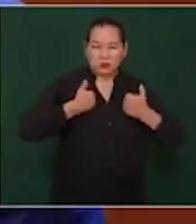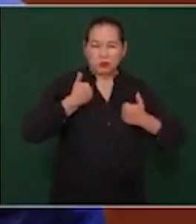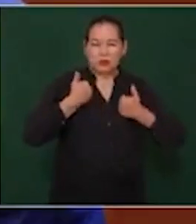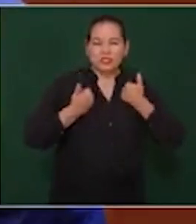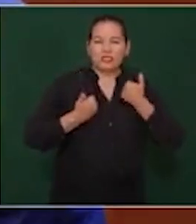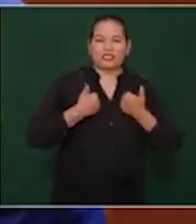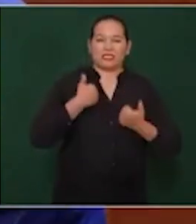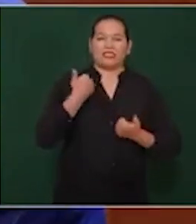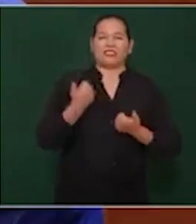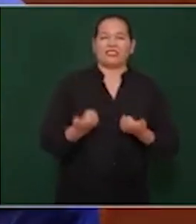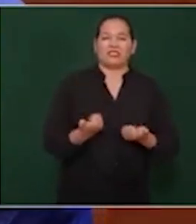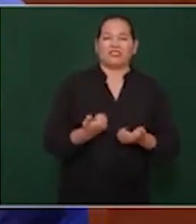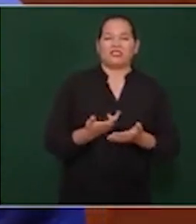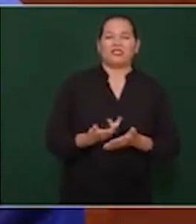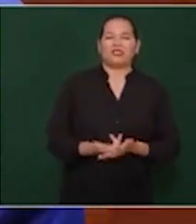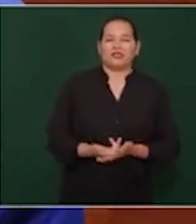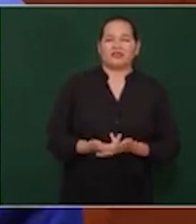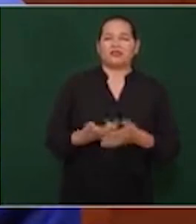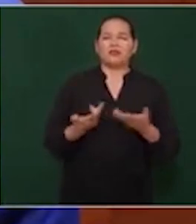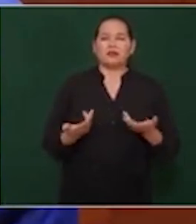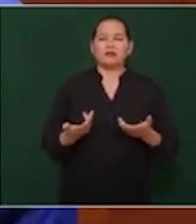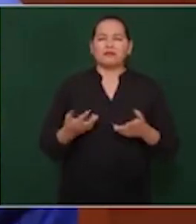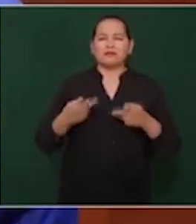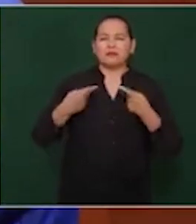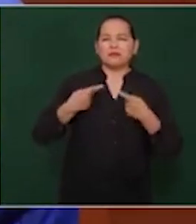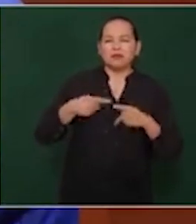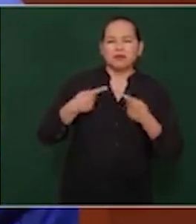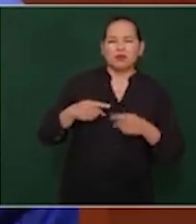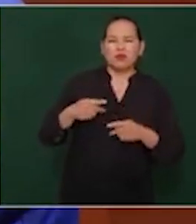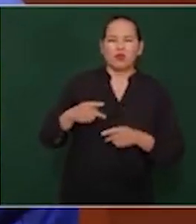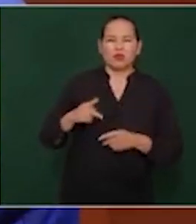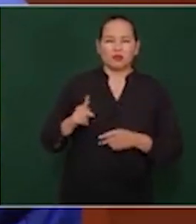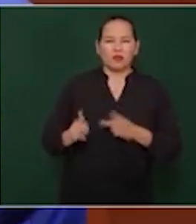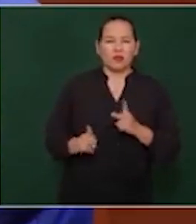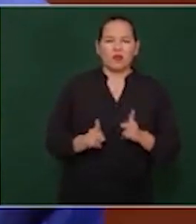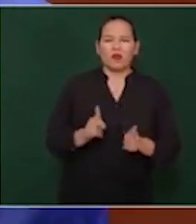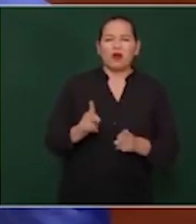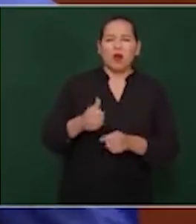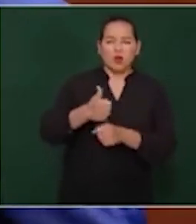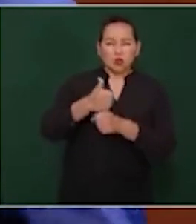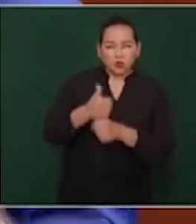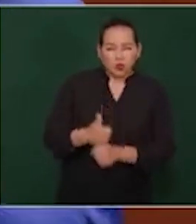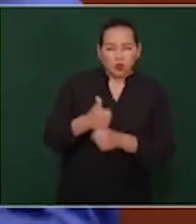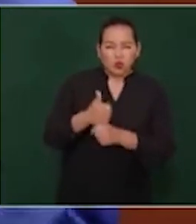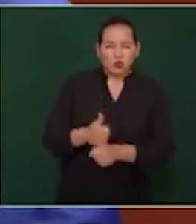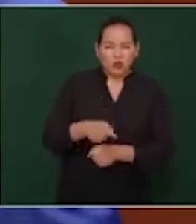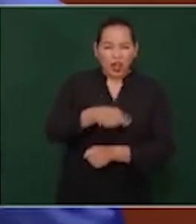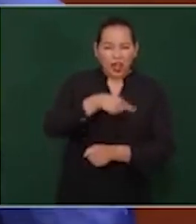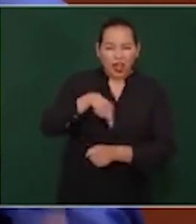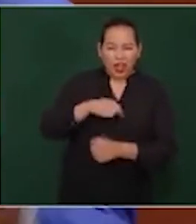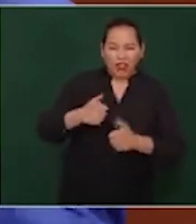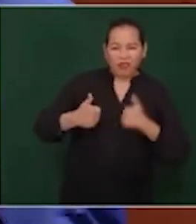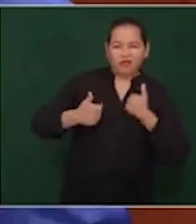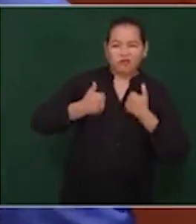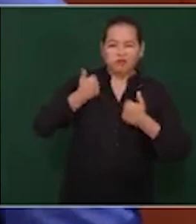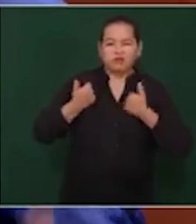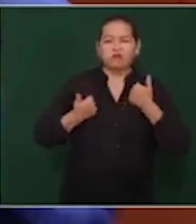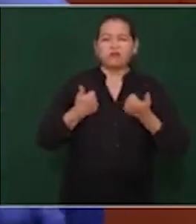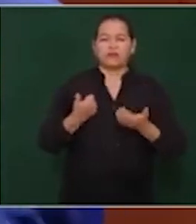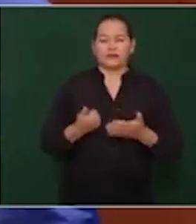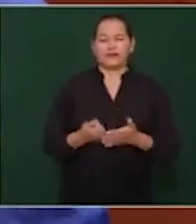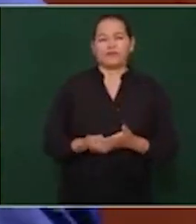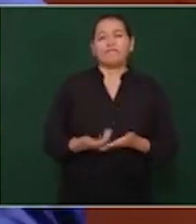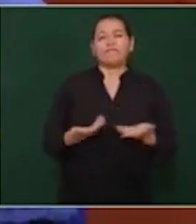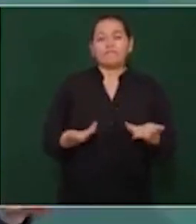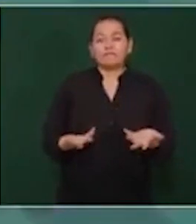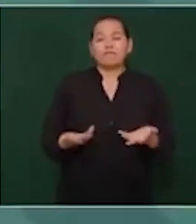trafican con el dolor de los pueblos, pues por eso no